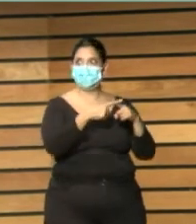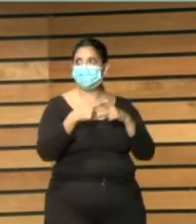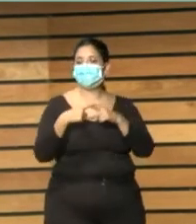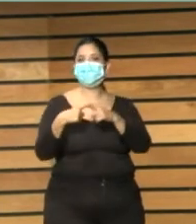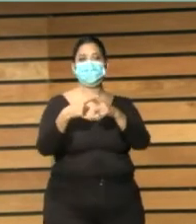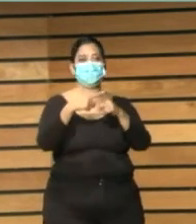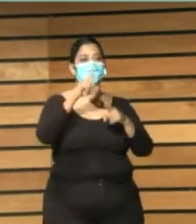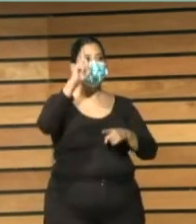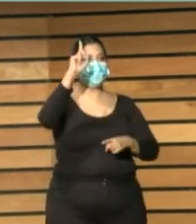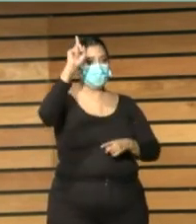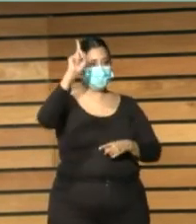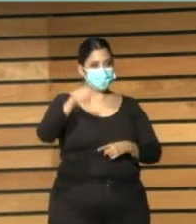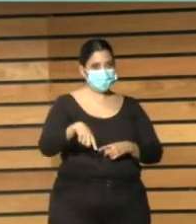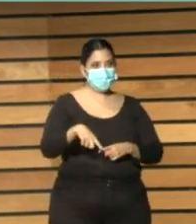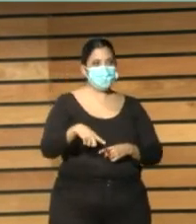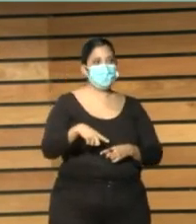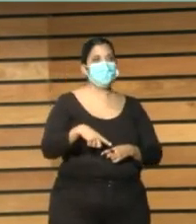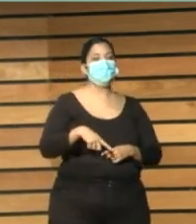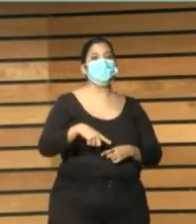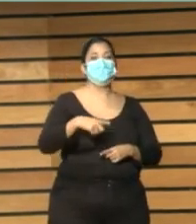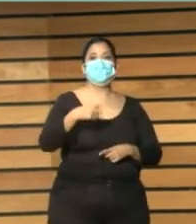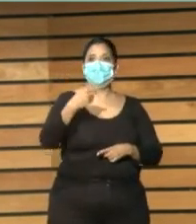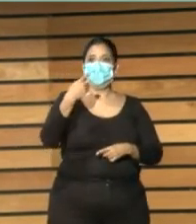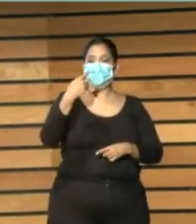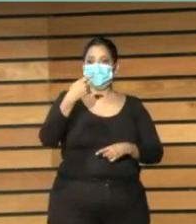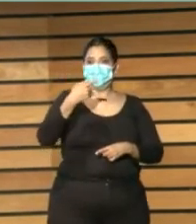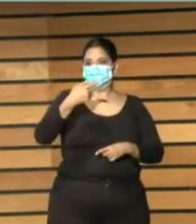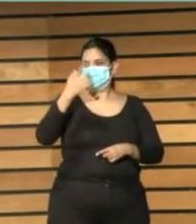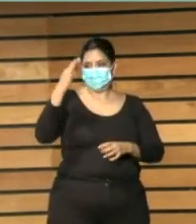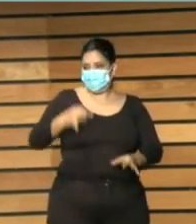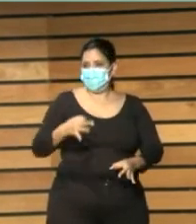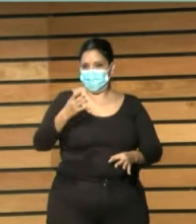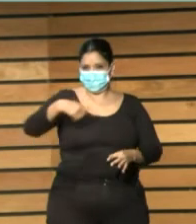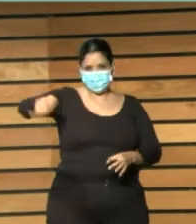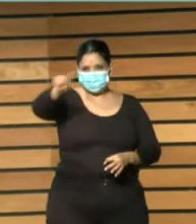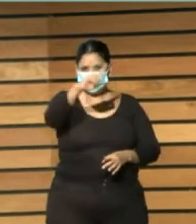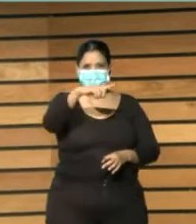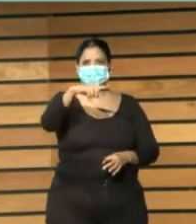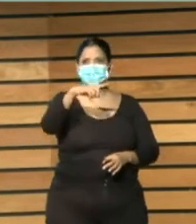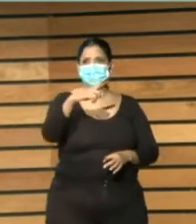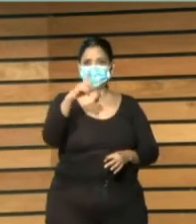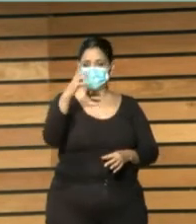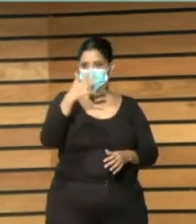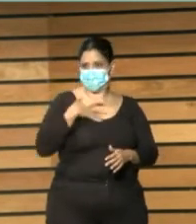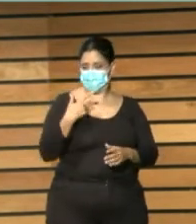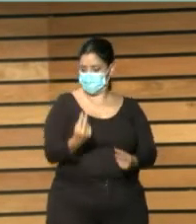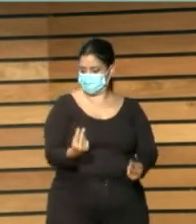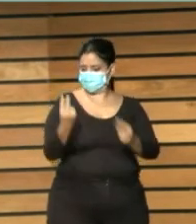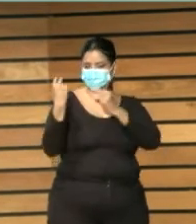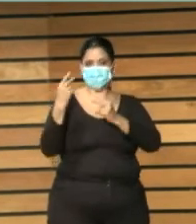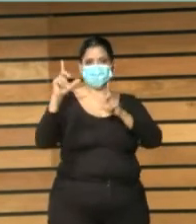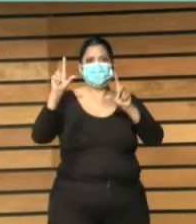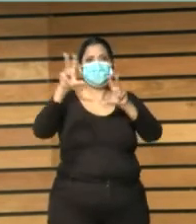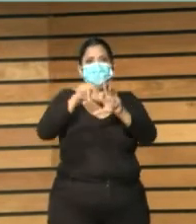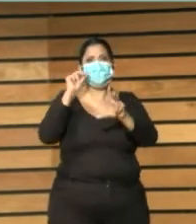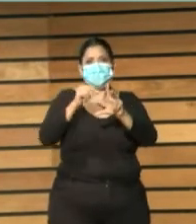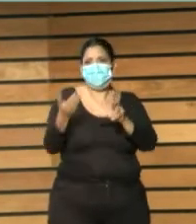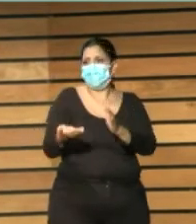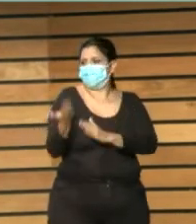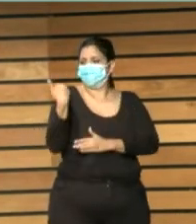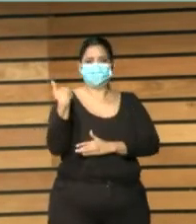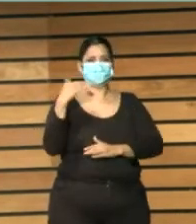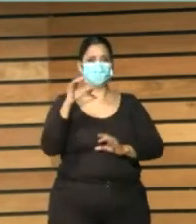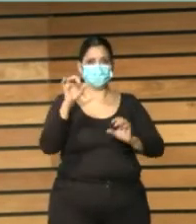también el encuentro de esas formaciones que seguro que Belén ya tiene en mente recuperar entonces pues es una primera